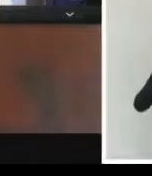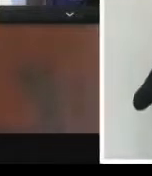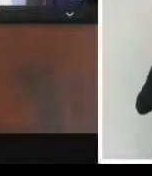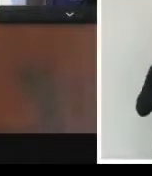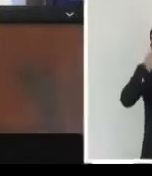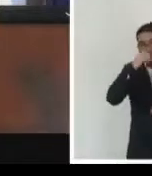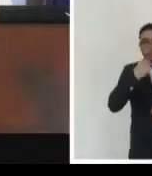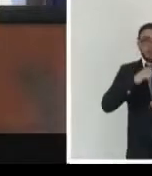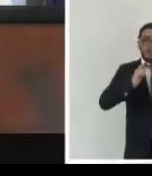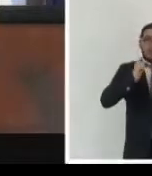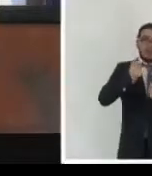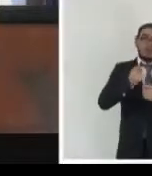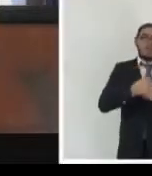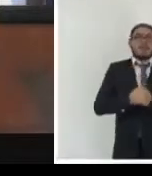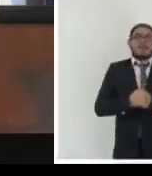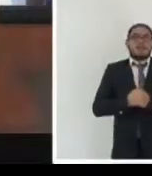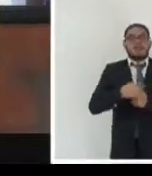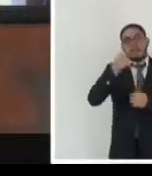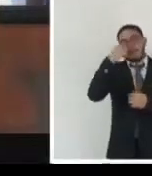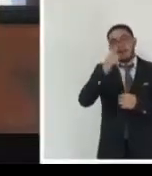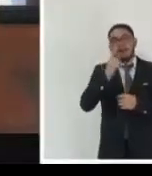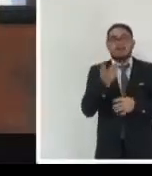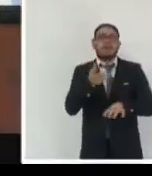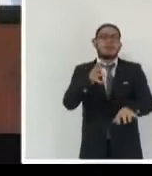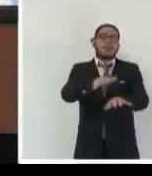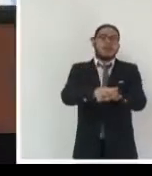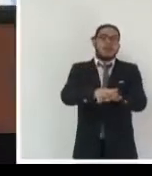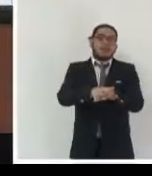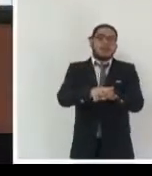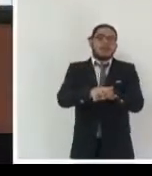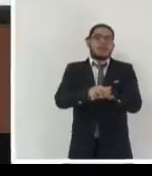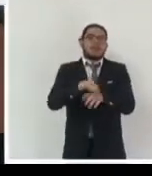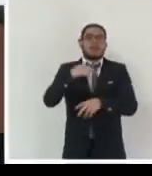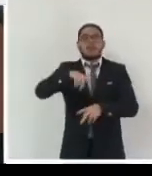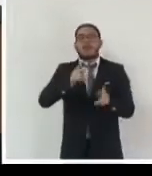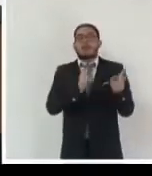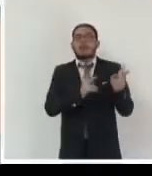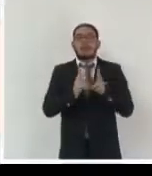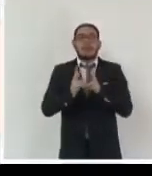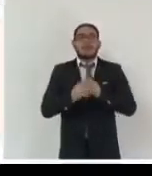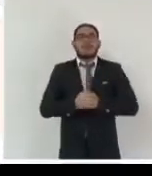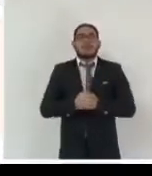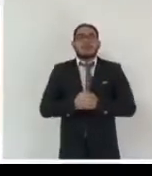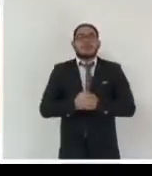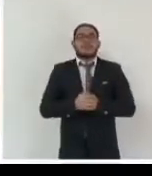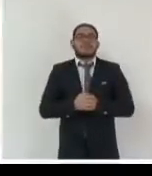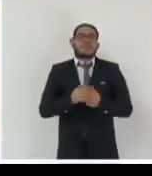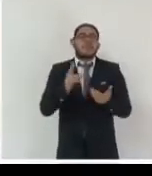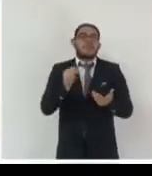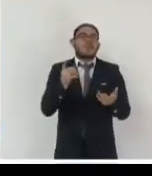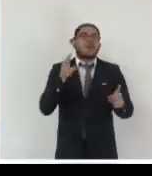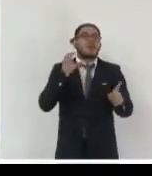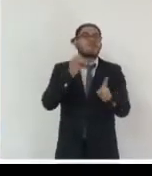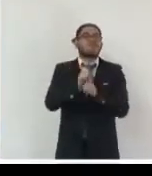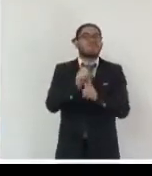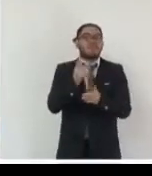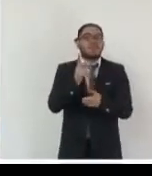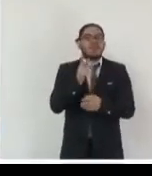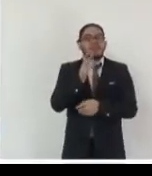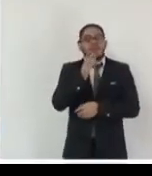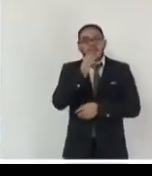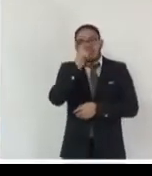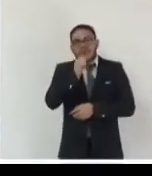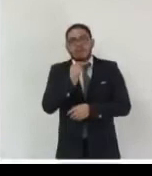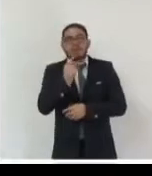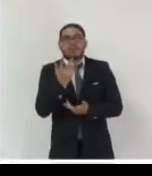asignar el tiempo suficiente para la integración de este panel, no logramos algo